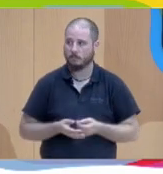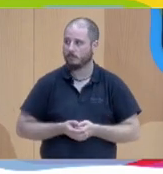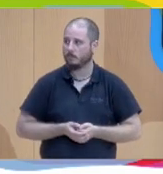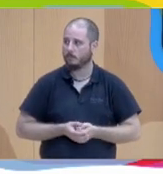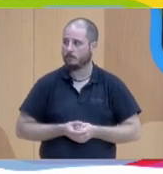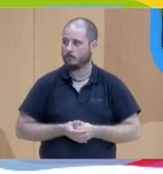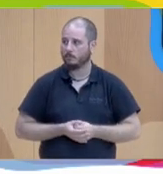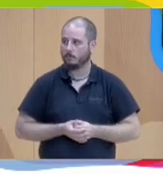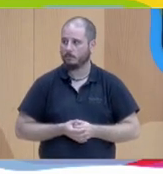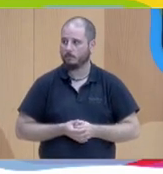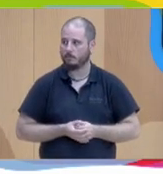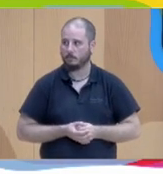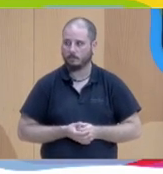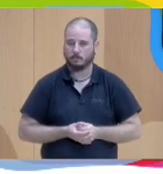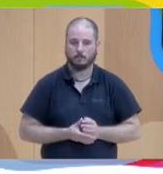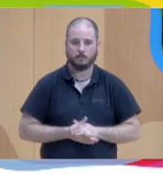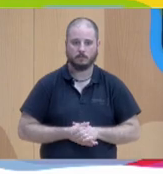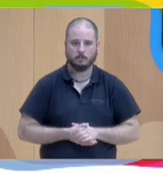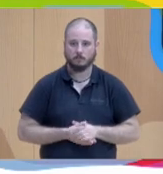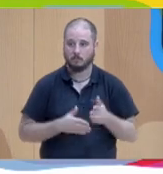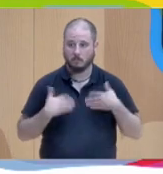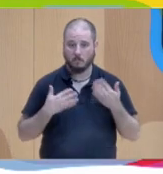hay, papá no hay. ¿Nadie se anima?